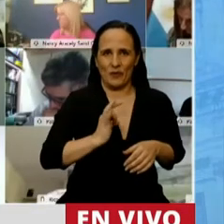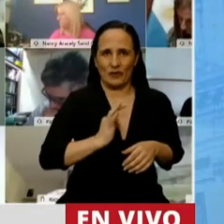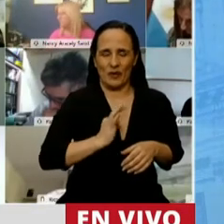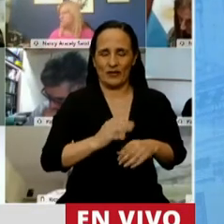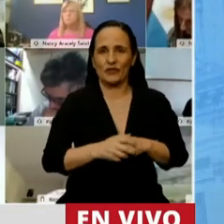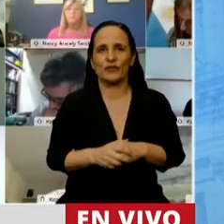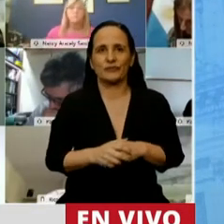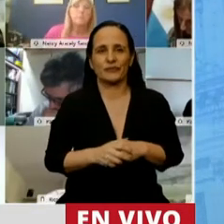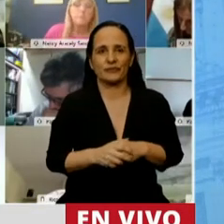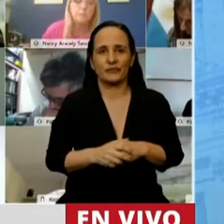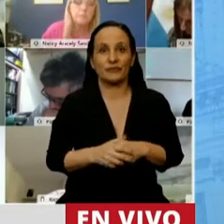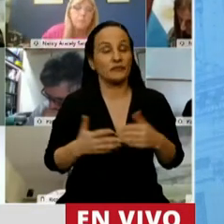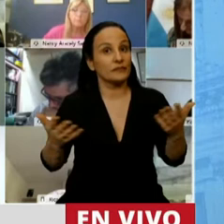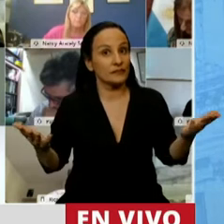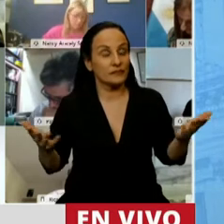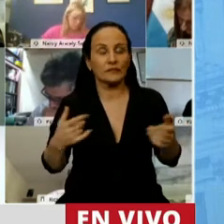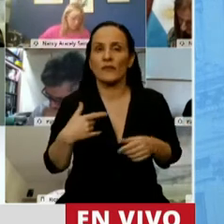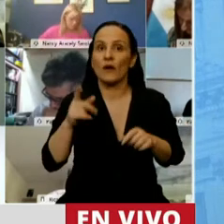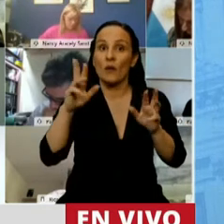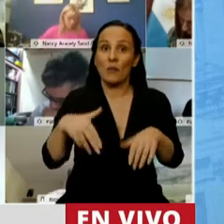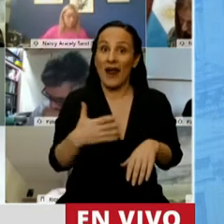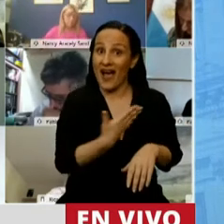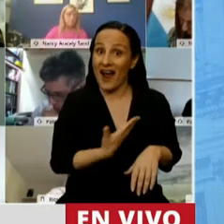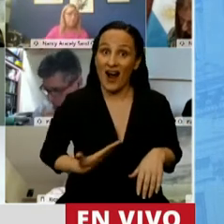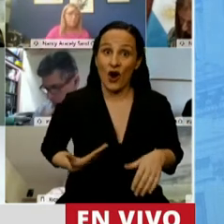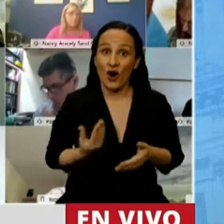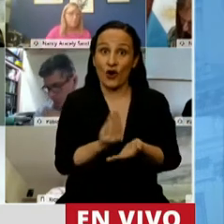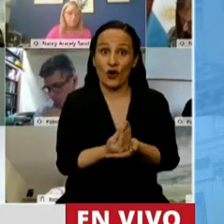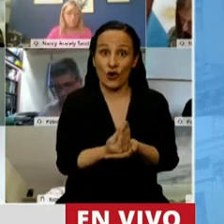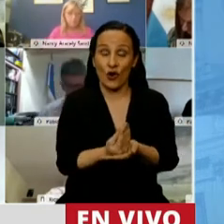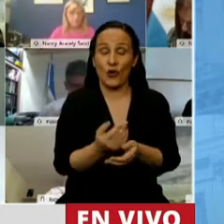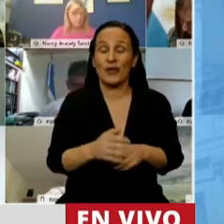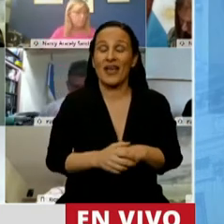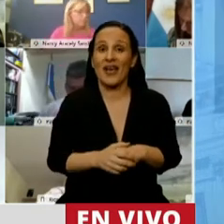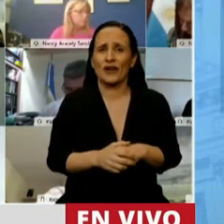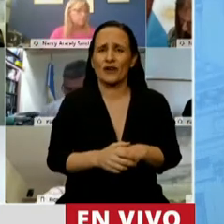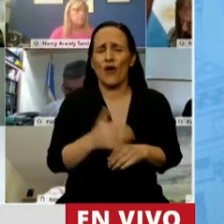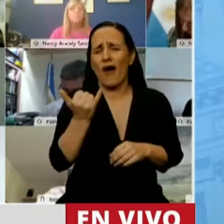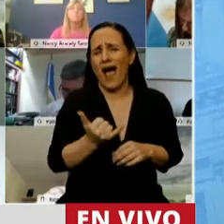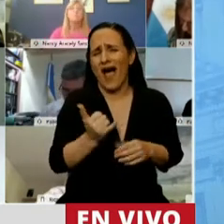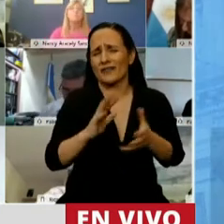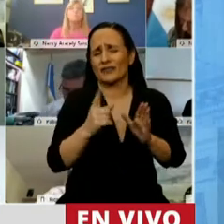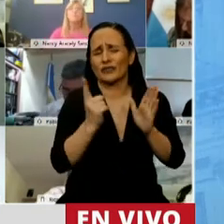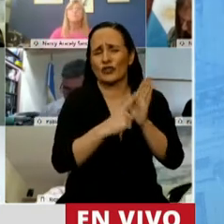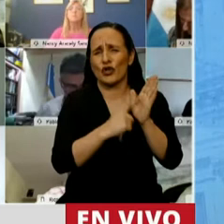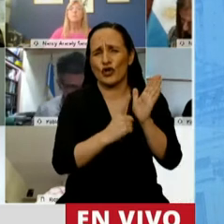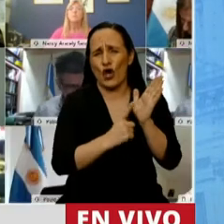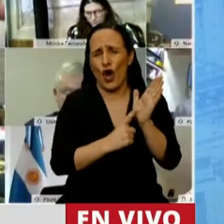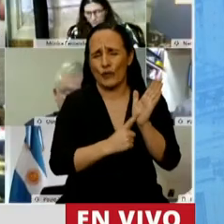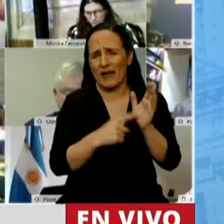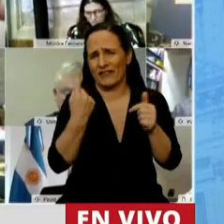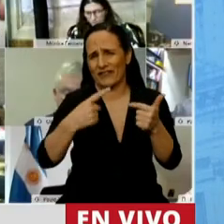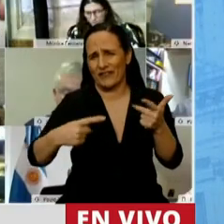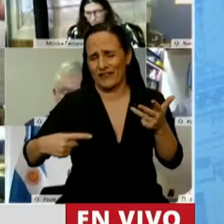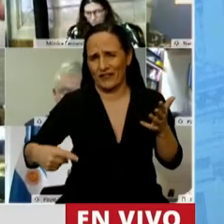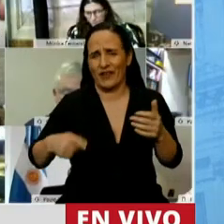En definitiva, el plan de gobierno se expresa en las distintas normas que viene a tratar el